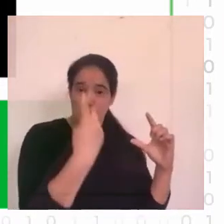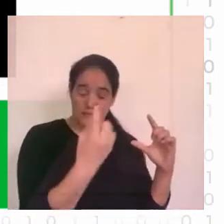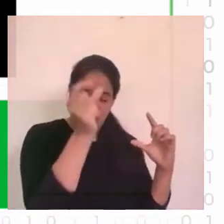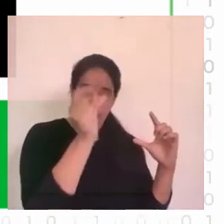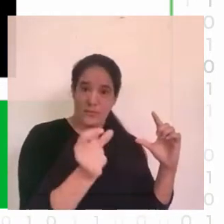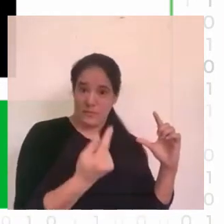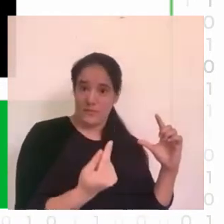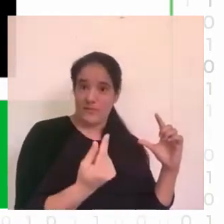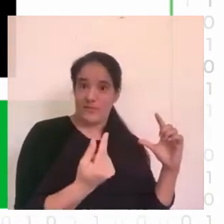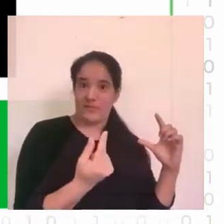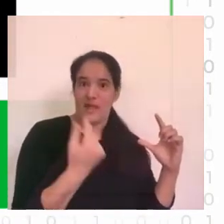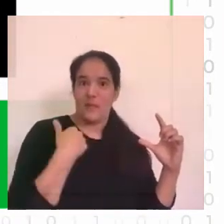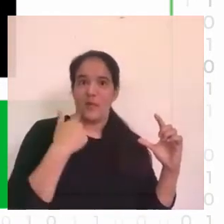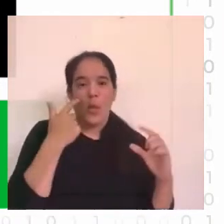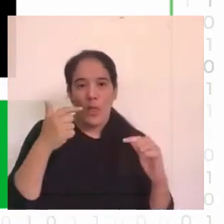una verificación